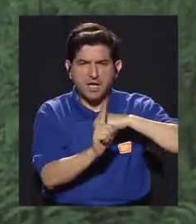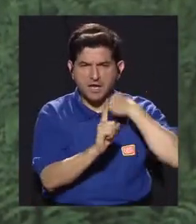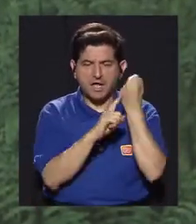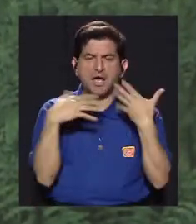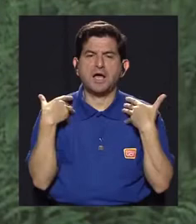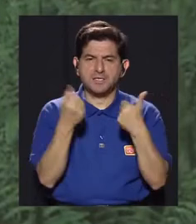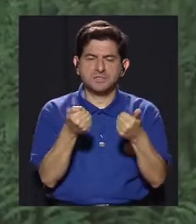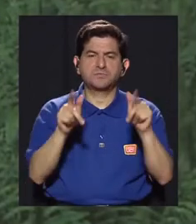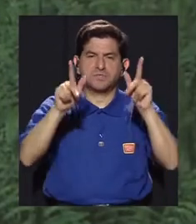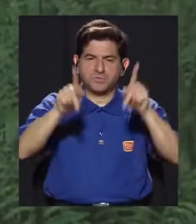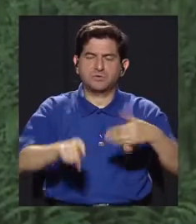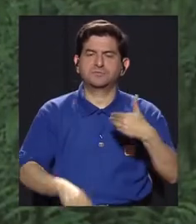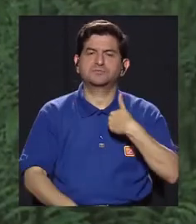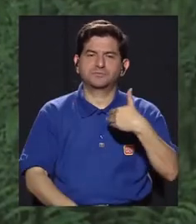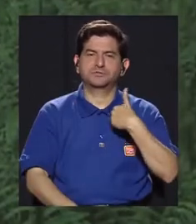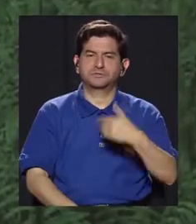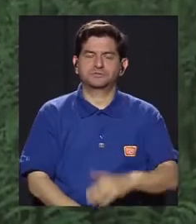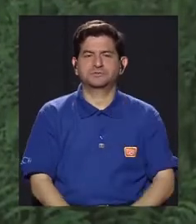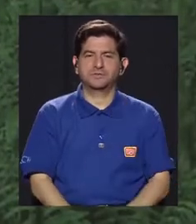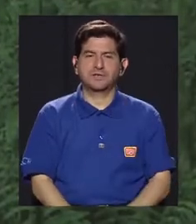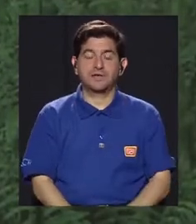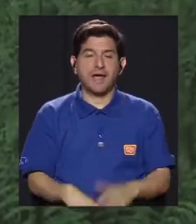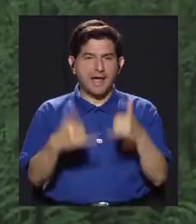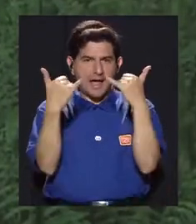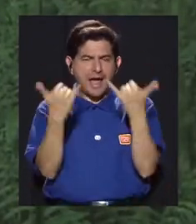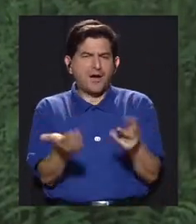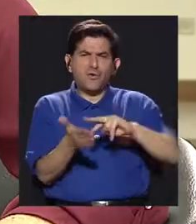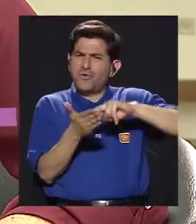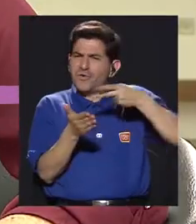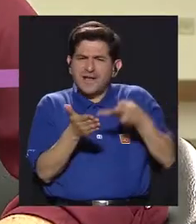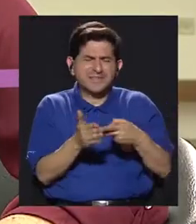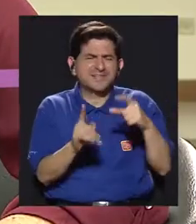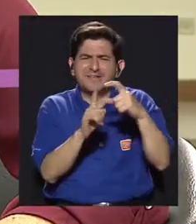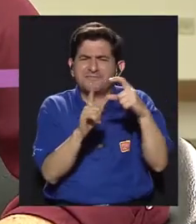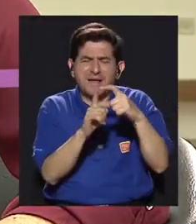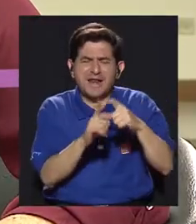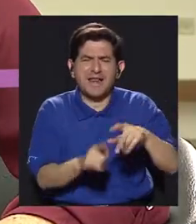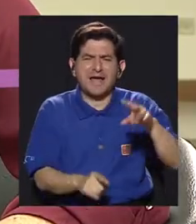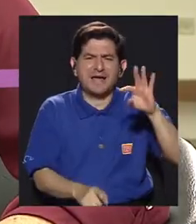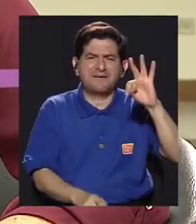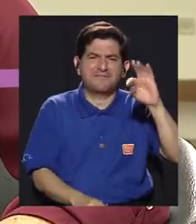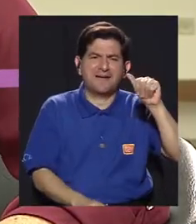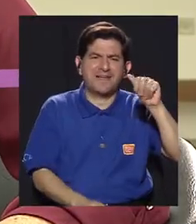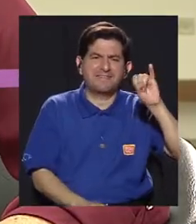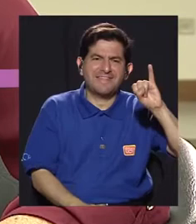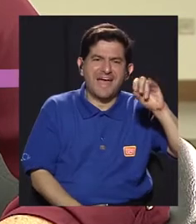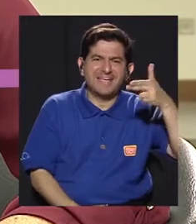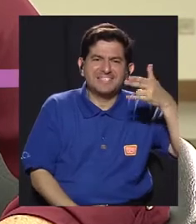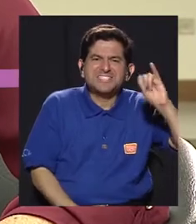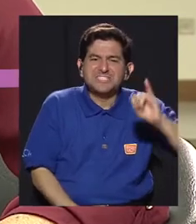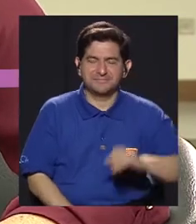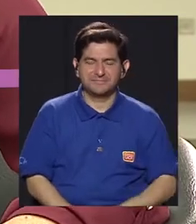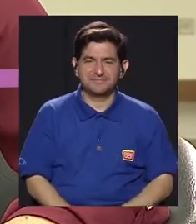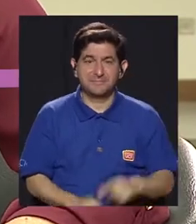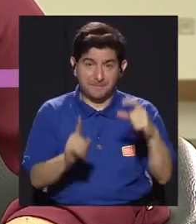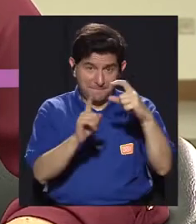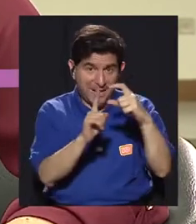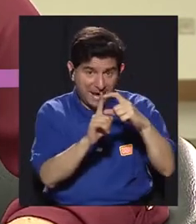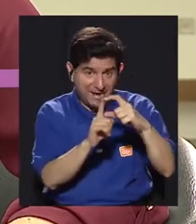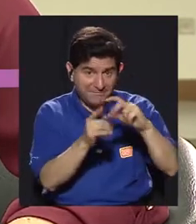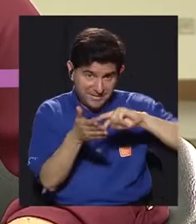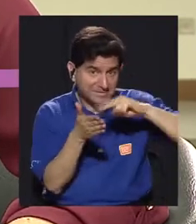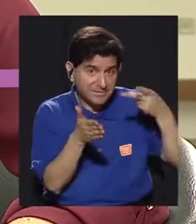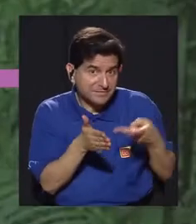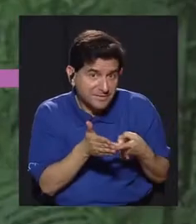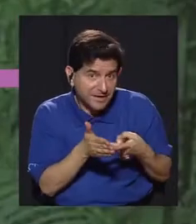se pueden adaptar a las condiciones de salud que tiene la persona. Ahora bien, ¿qué significa la palabra Tai Chi como tal? Bueno,